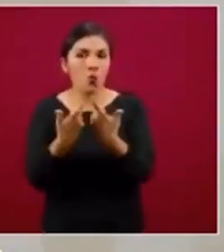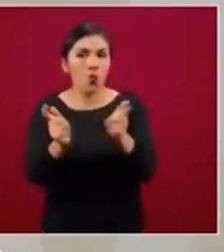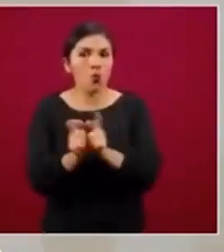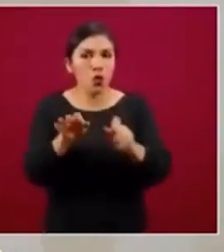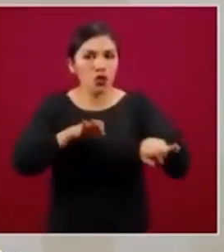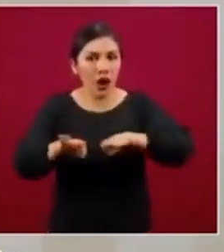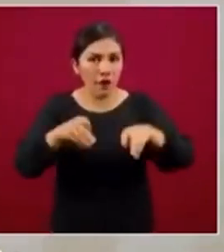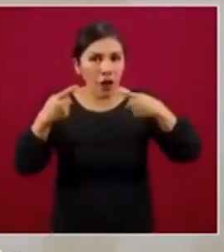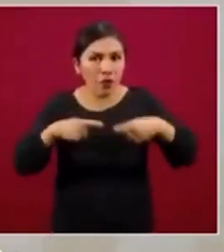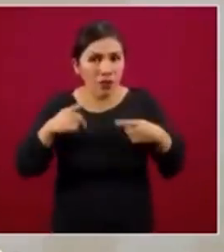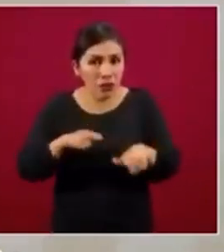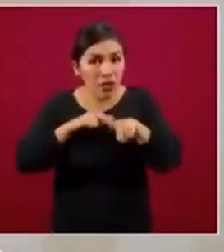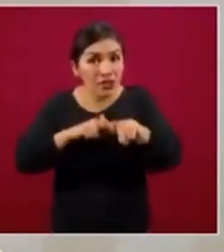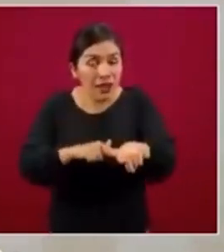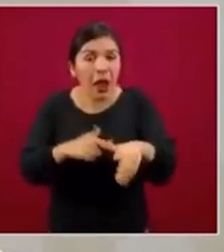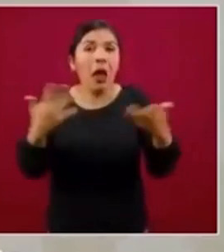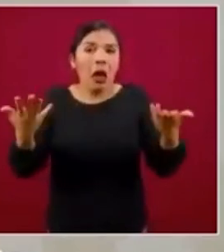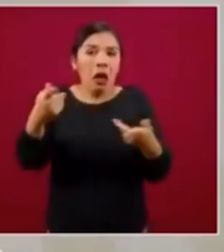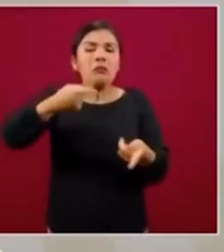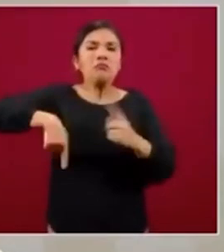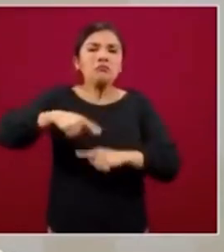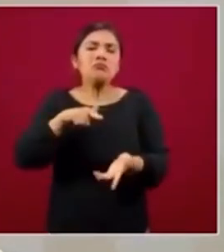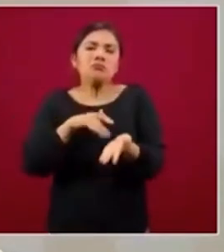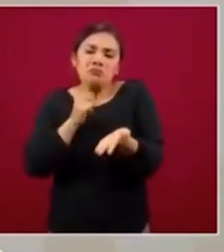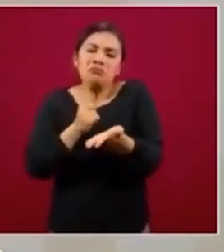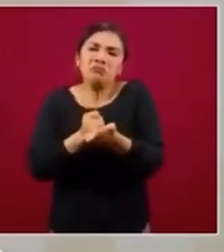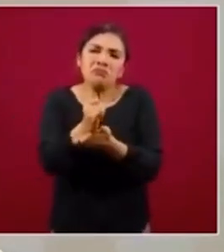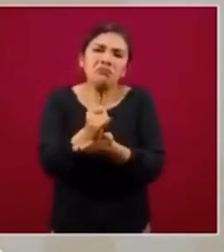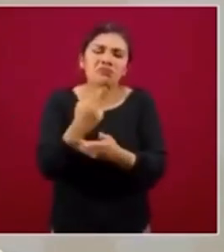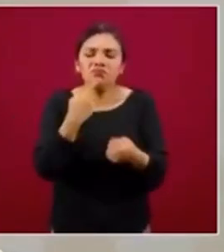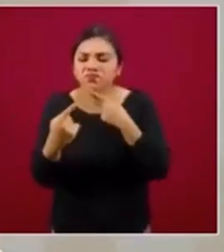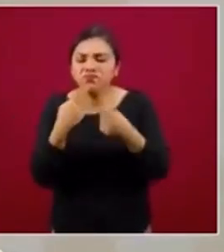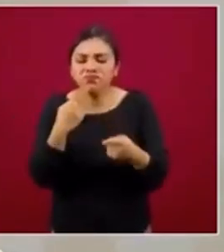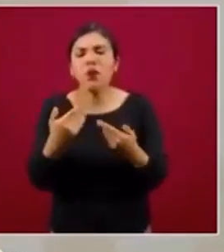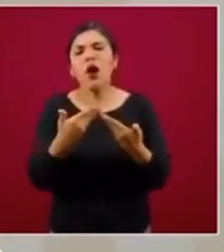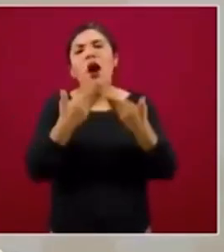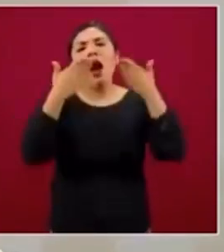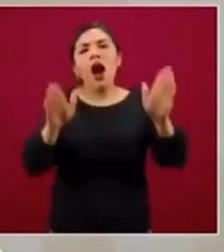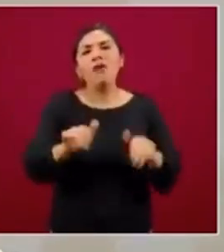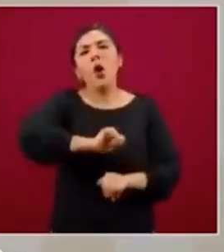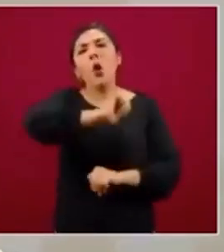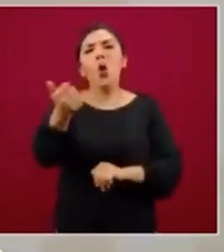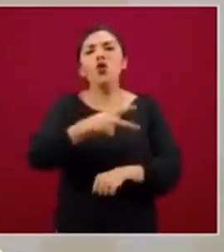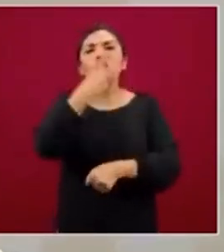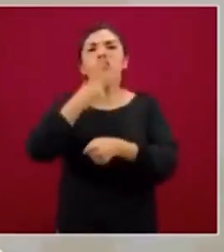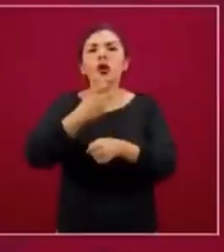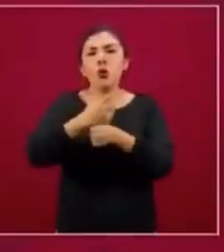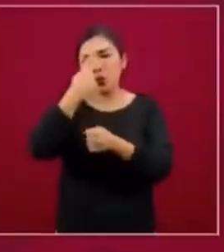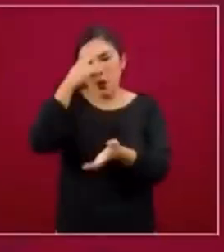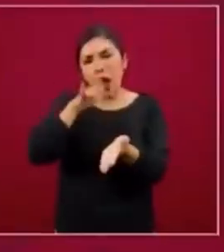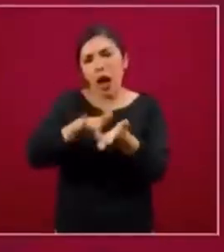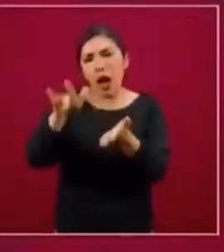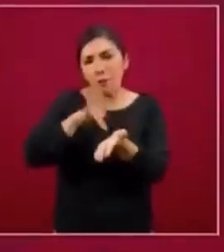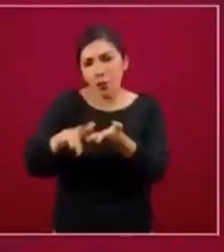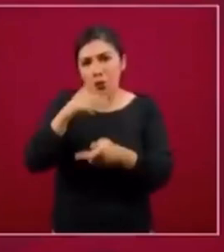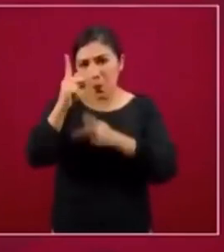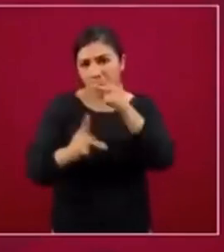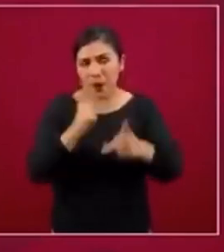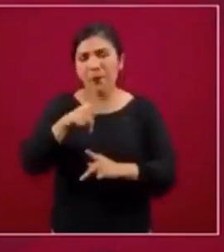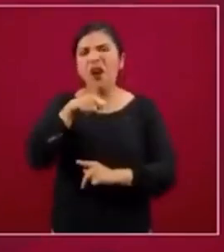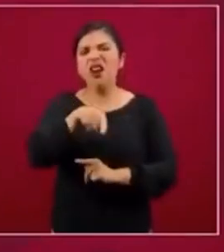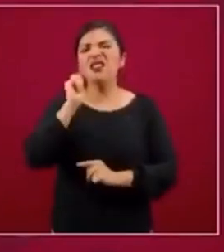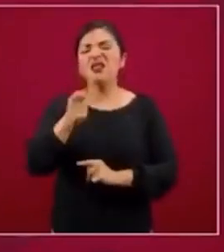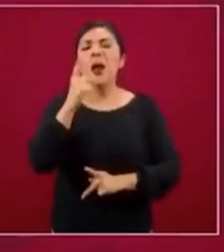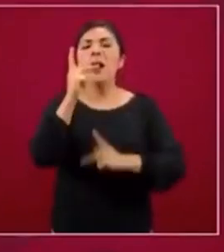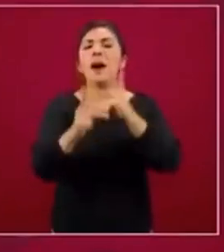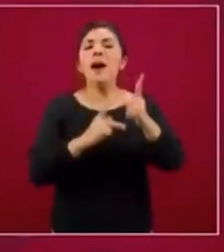se decidió abrir una modalidad de apoyo financiero que denominamos